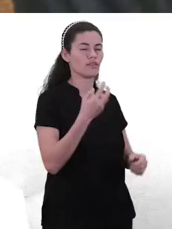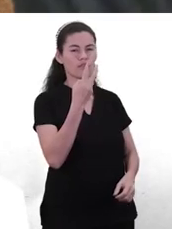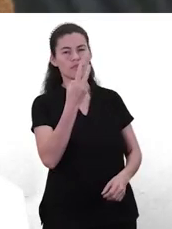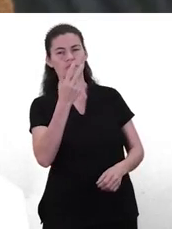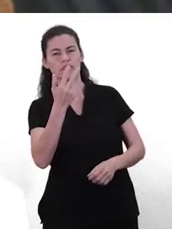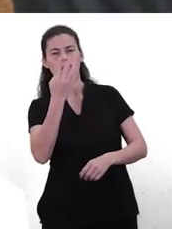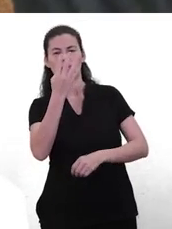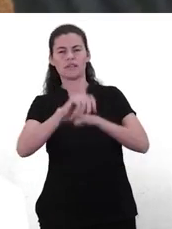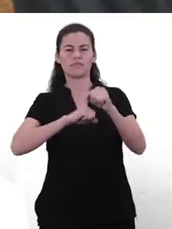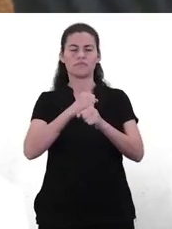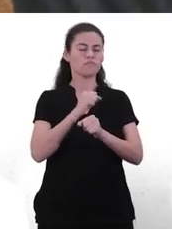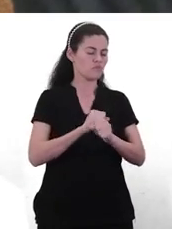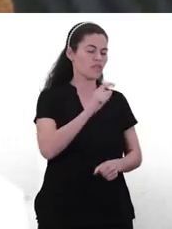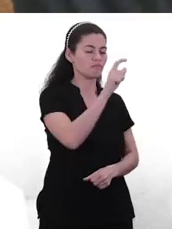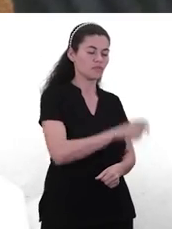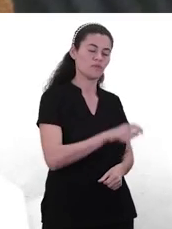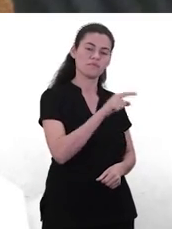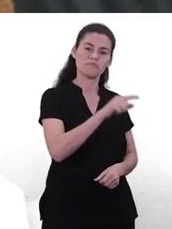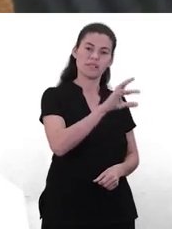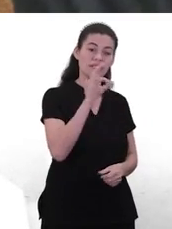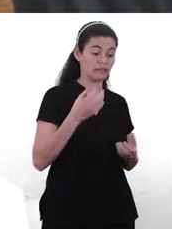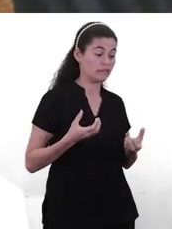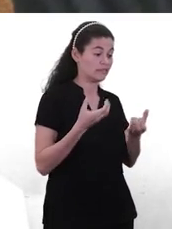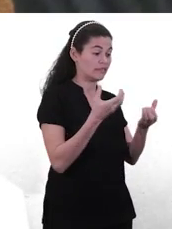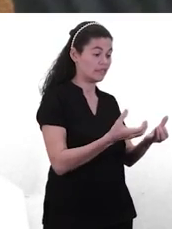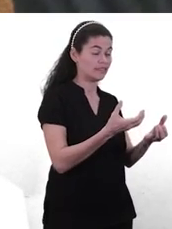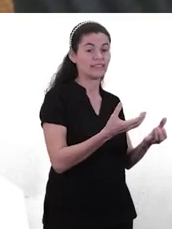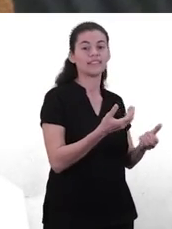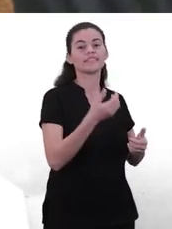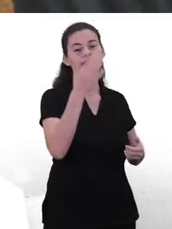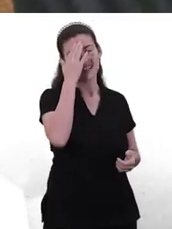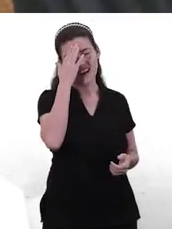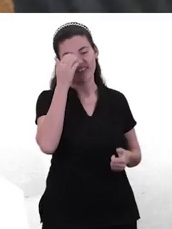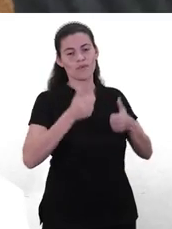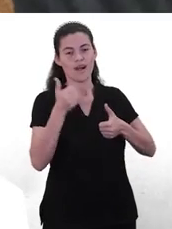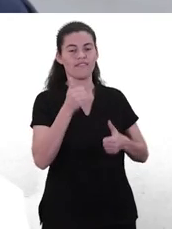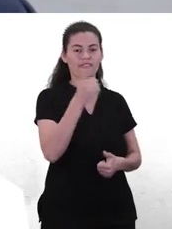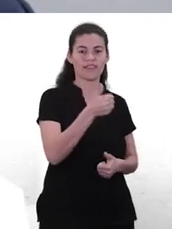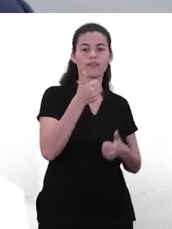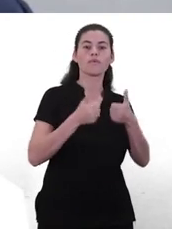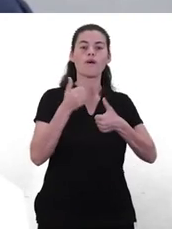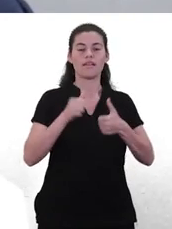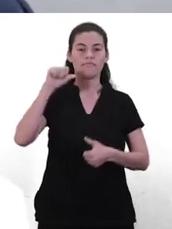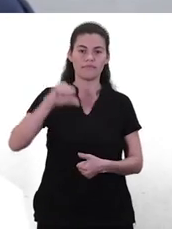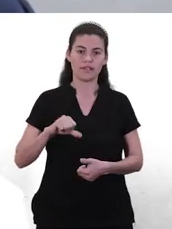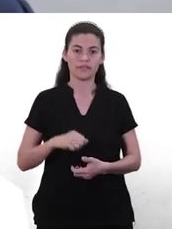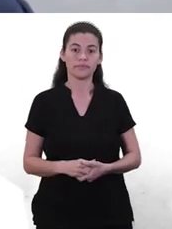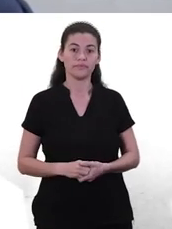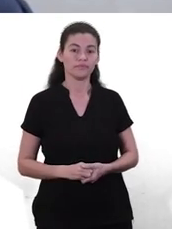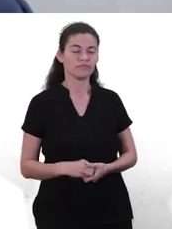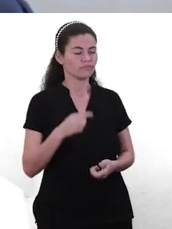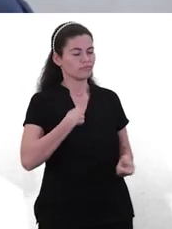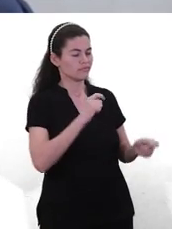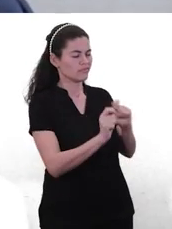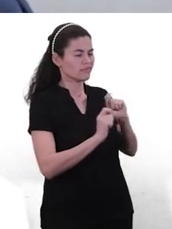años, después ya va a ir eligiendo comer fruta probablemente porque va a tener conocimiento. La conversación que estamos a tener, yo me